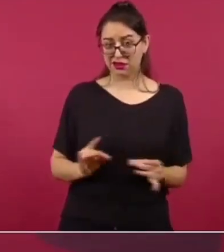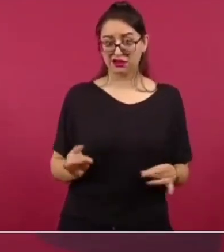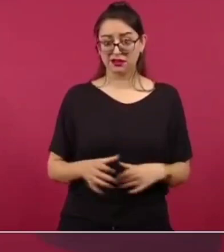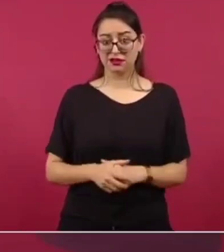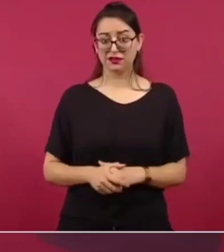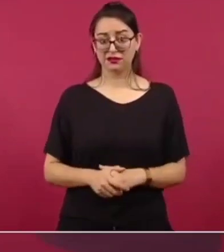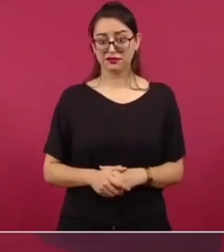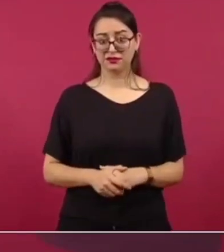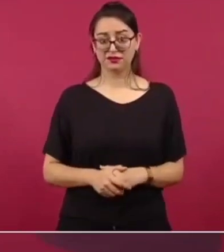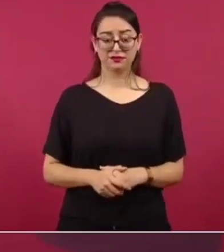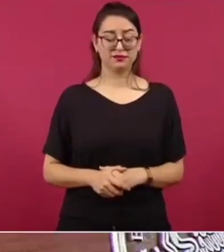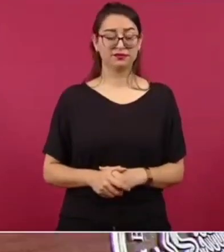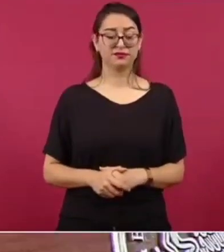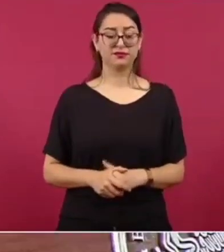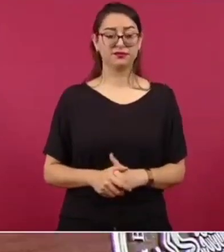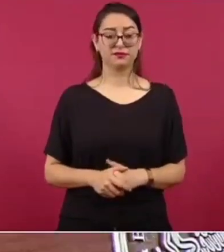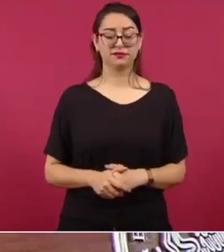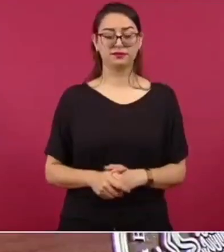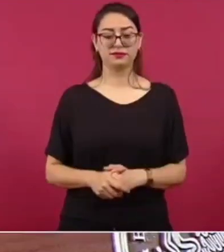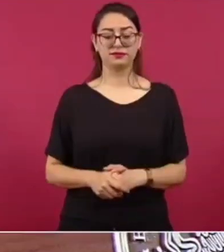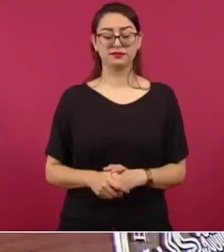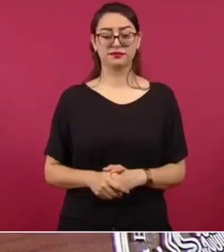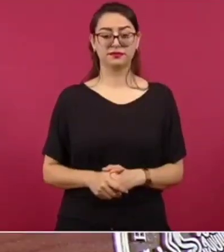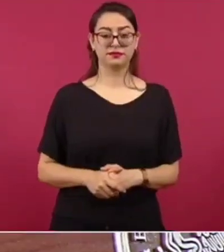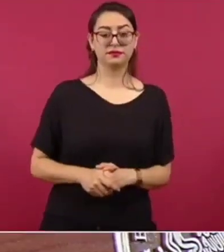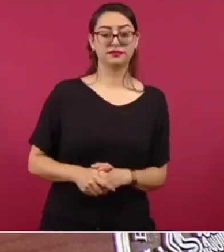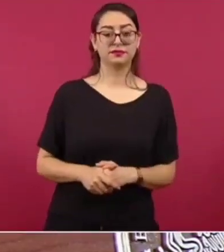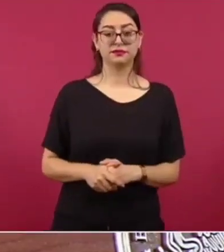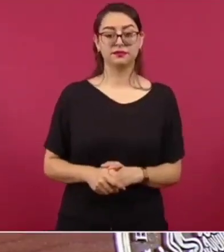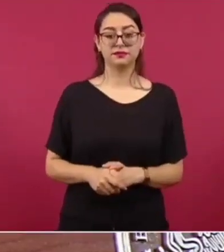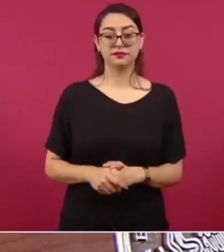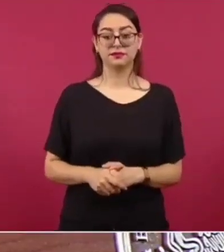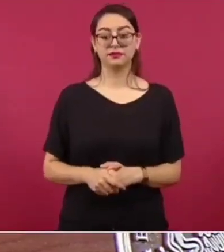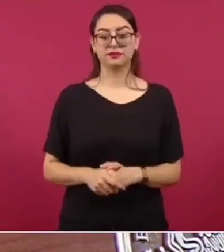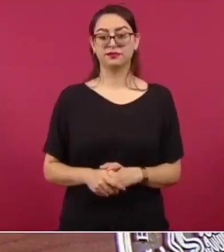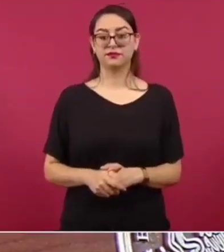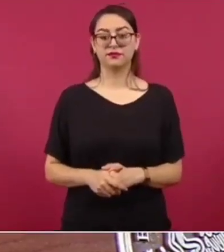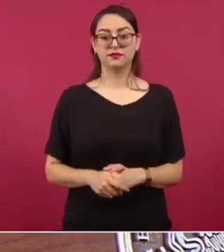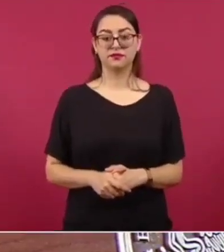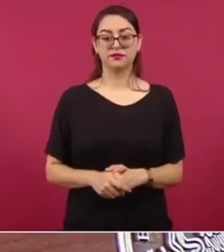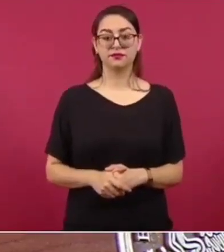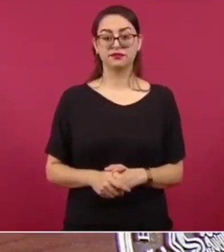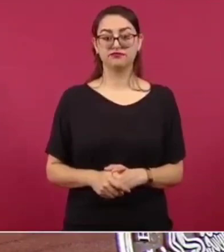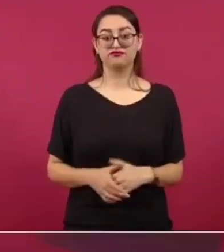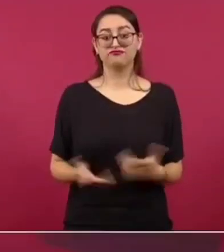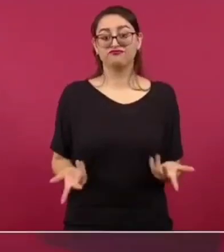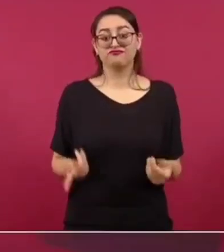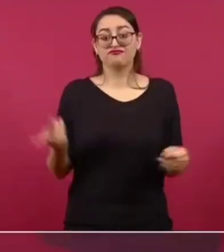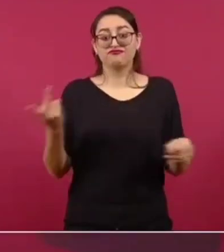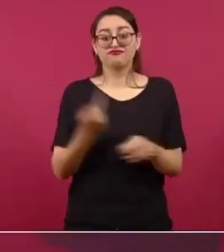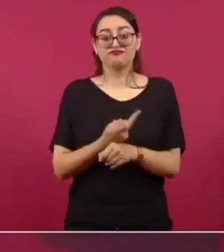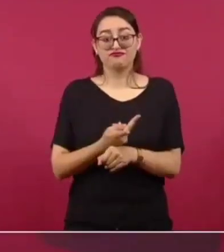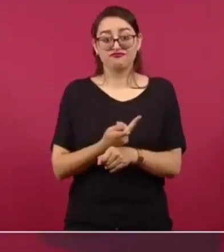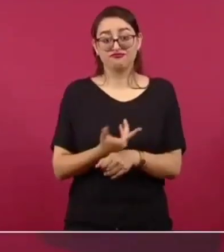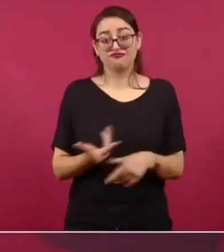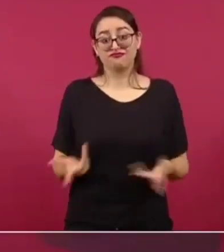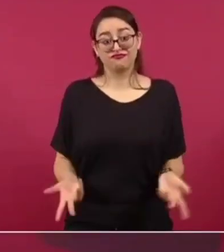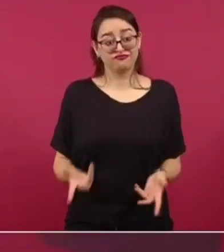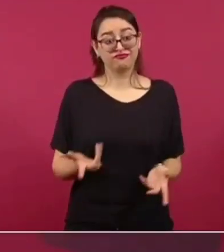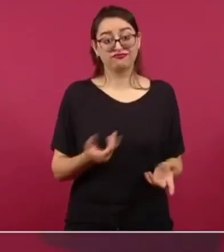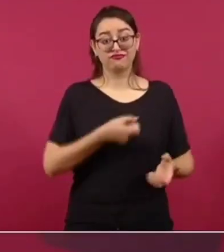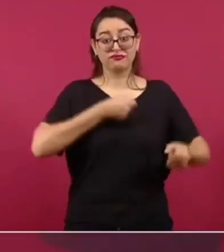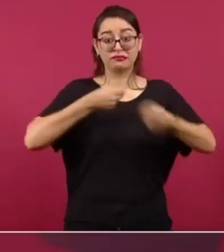los medios que manipulan como proceso,